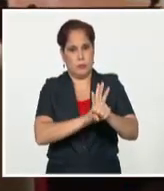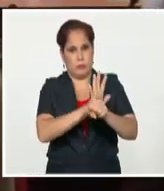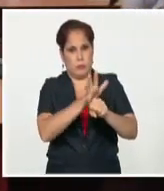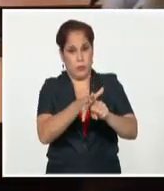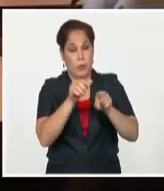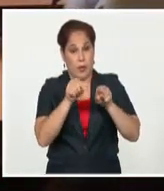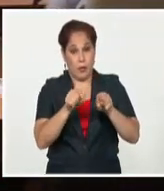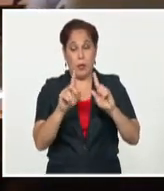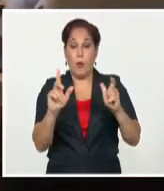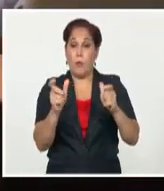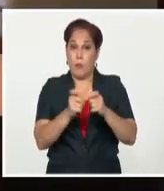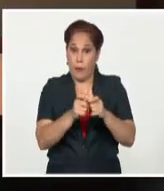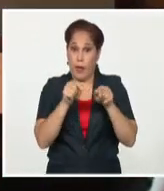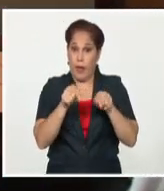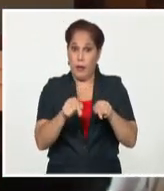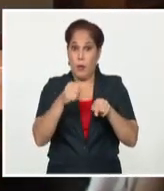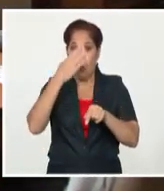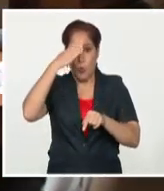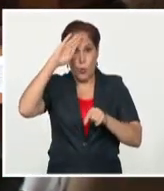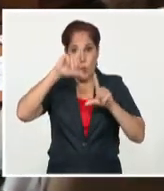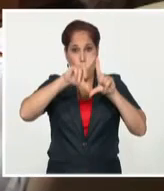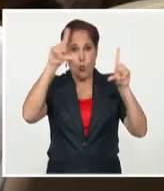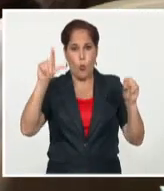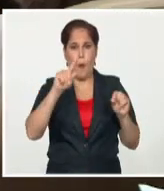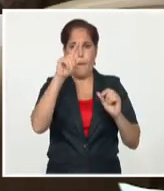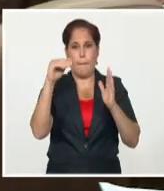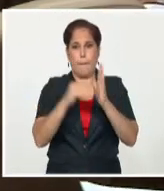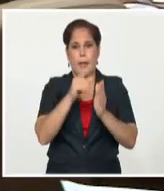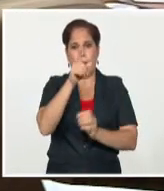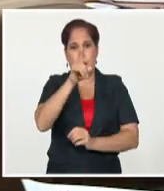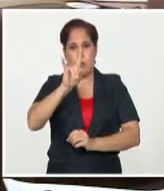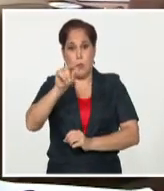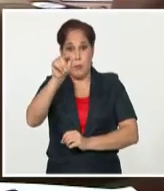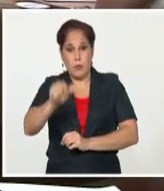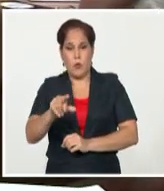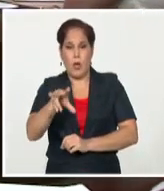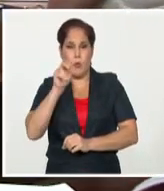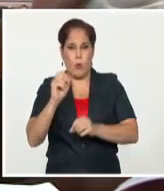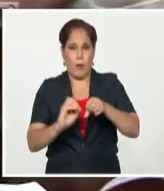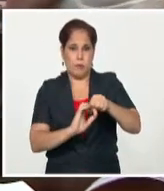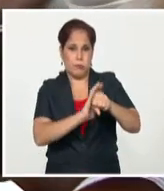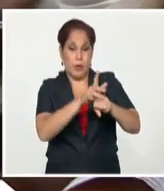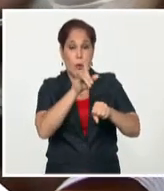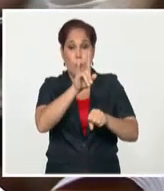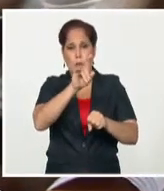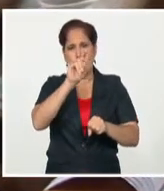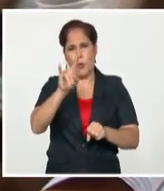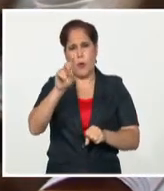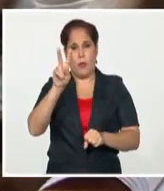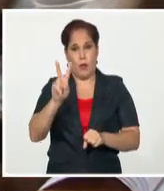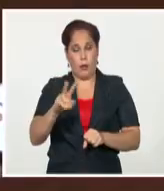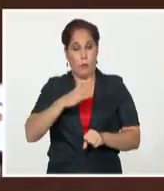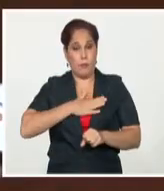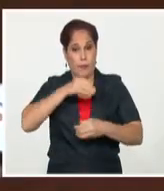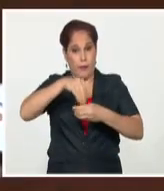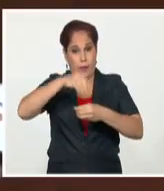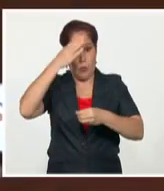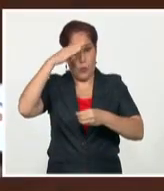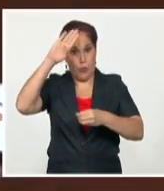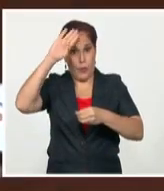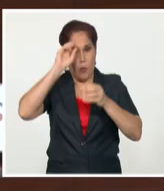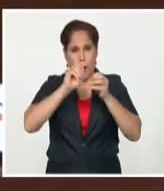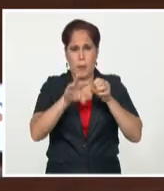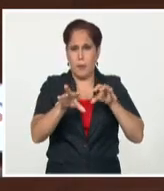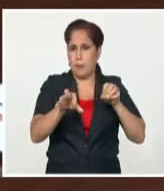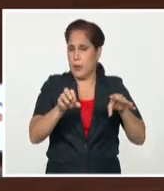en una jornada en la que el país se reportó 1.019 nuevos contagios, de ellos 992 autóctonos, diseminados